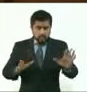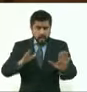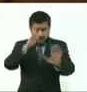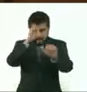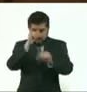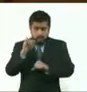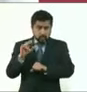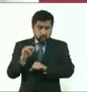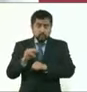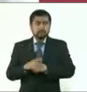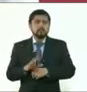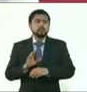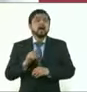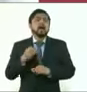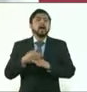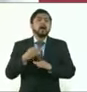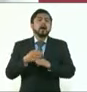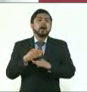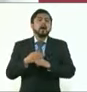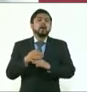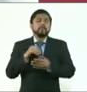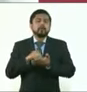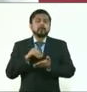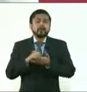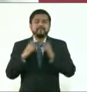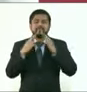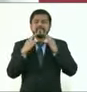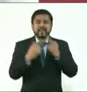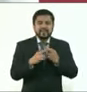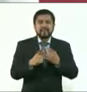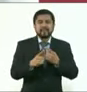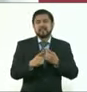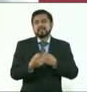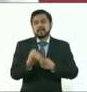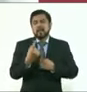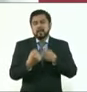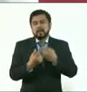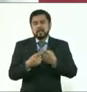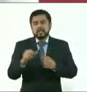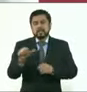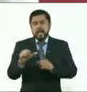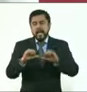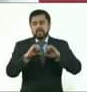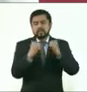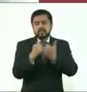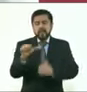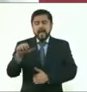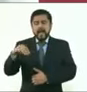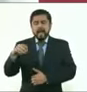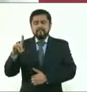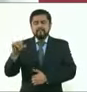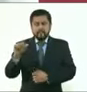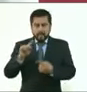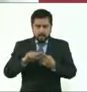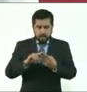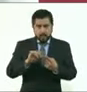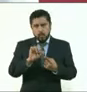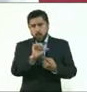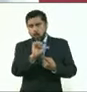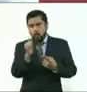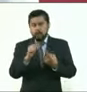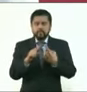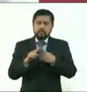Sí, estamos teniendo estas reuniones con toda la asociación, no sólo con la AMDA, que es la asociación de distribuidores, sino también con